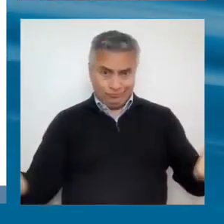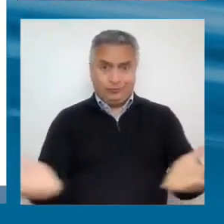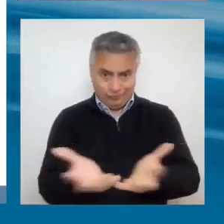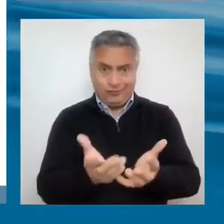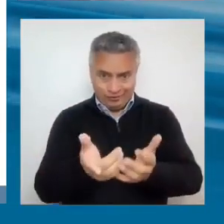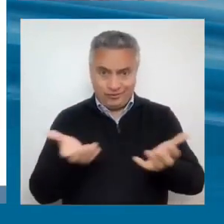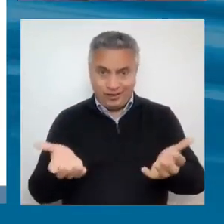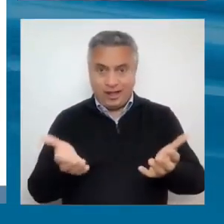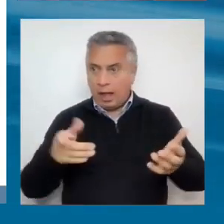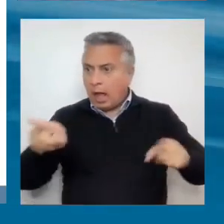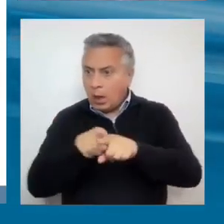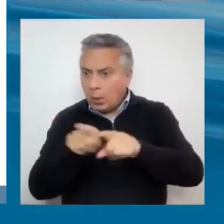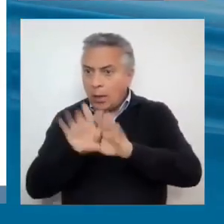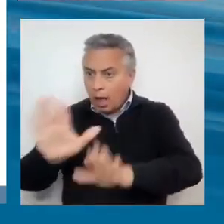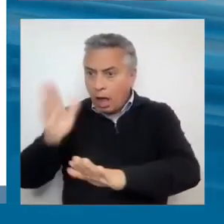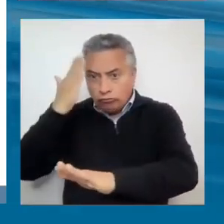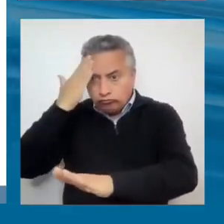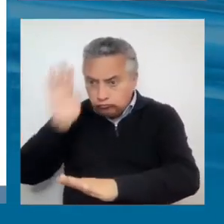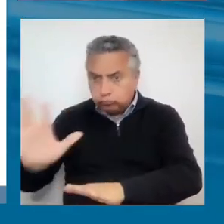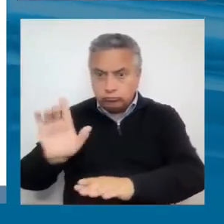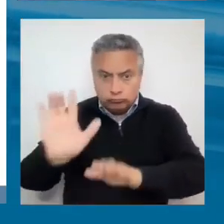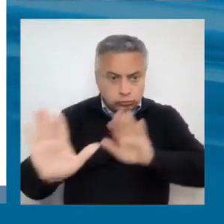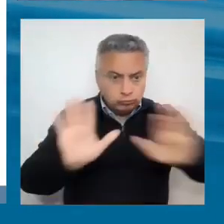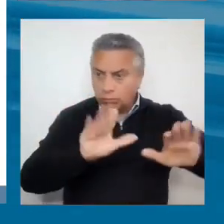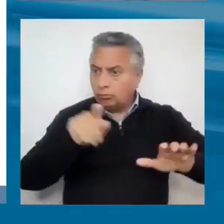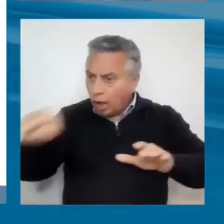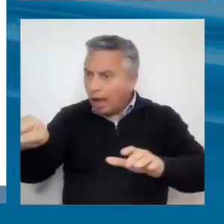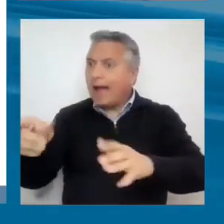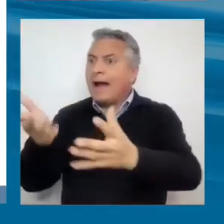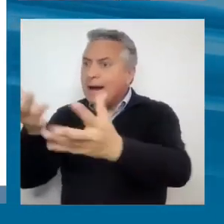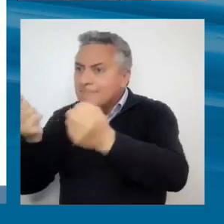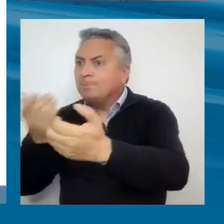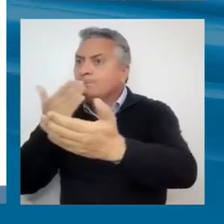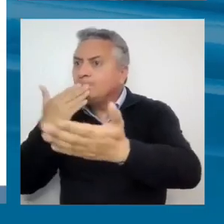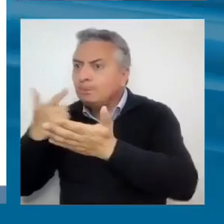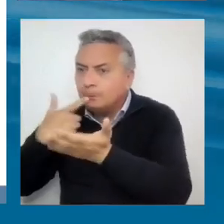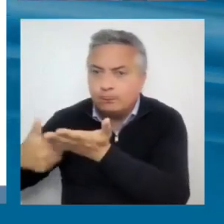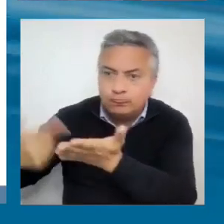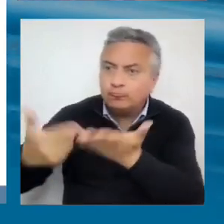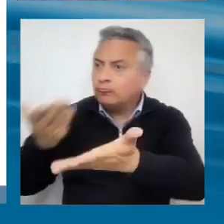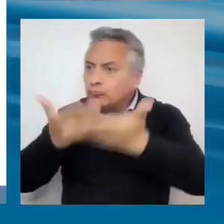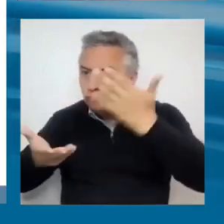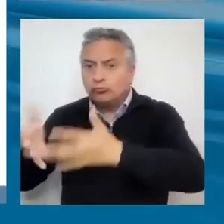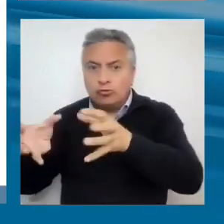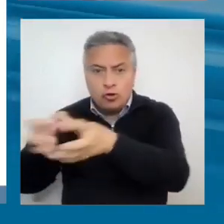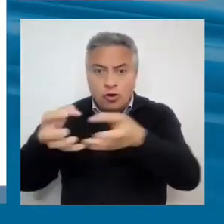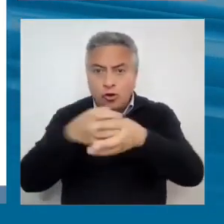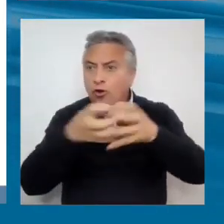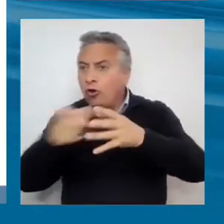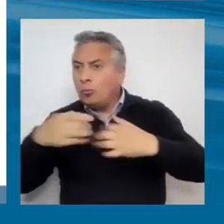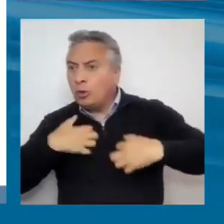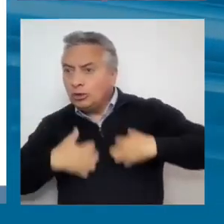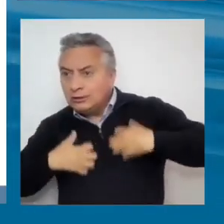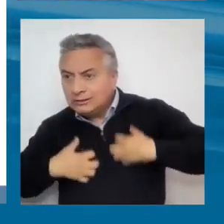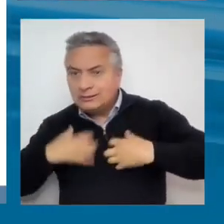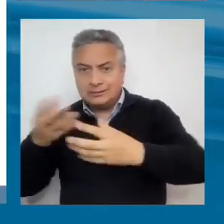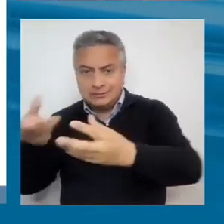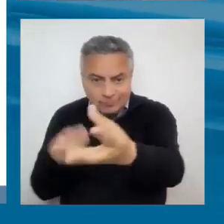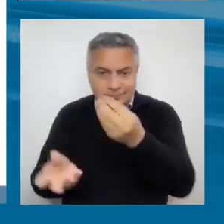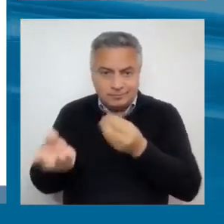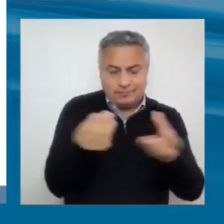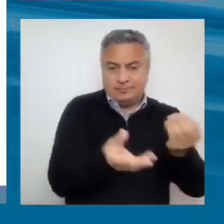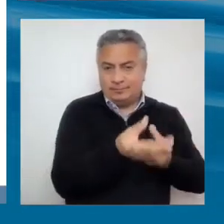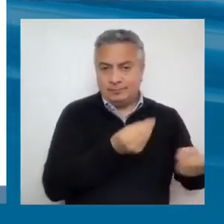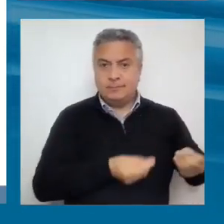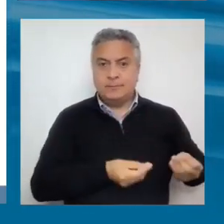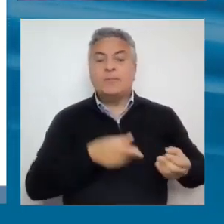competencia tenga los espacios de diálogo con los grupos de interés para que pueda avanzar en las transformaciones. Y por supuesto el tema